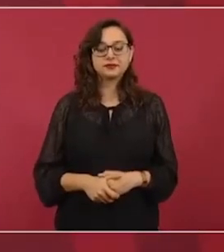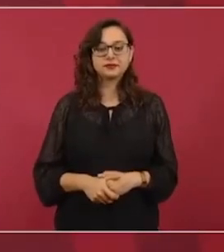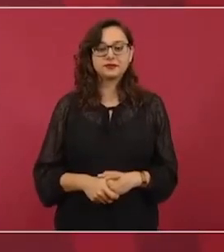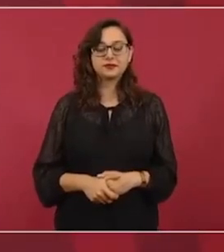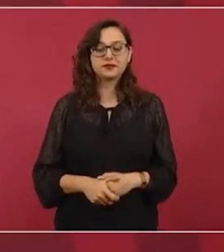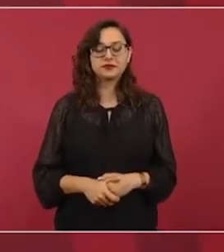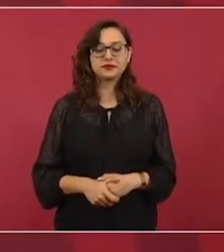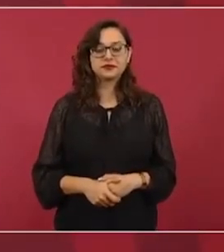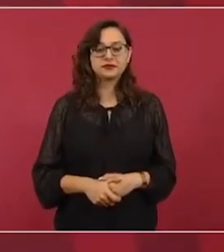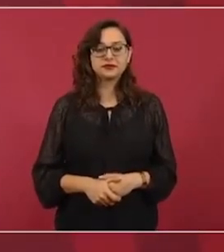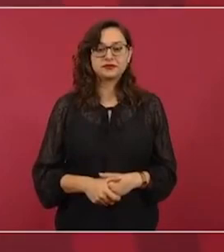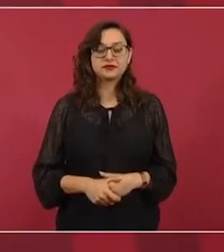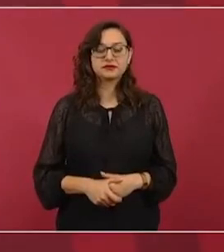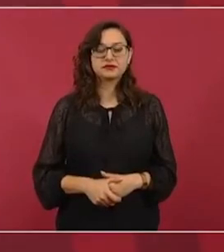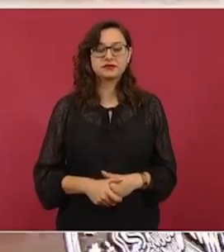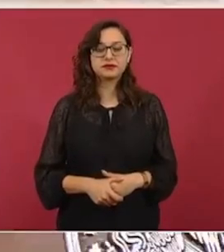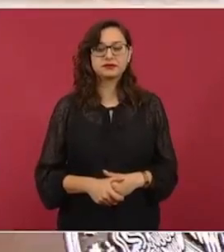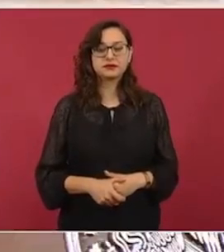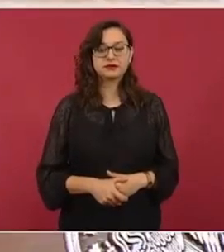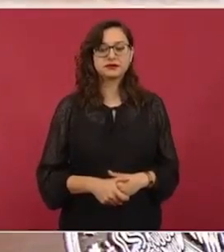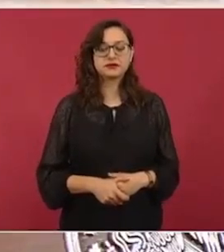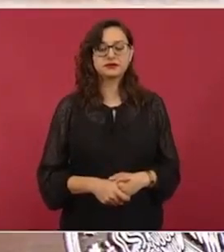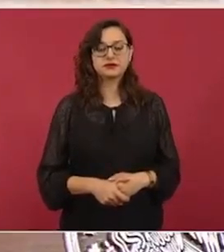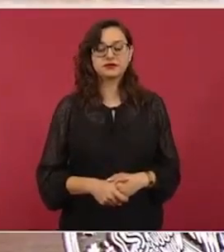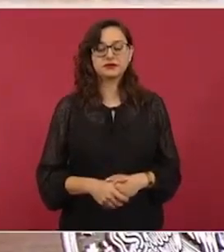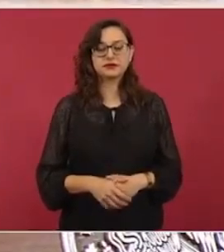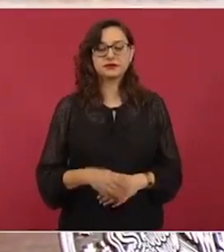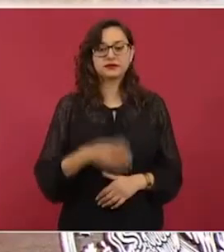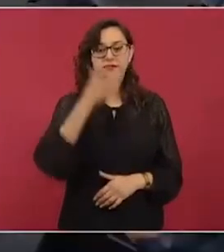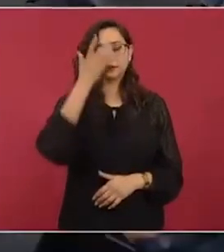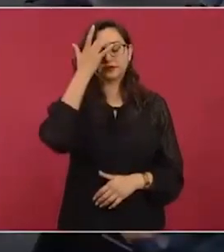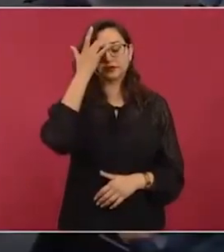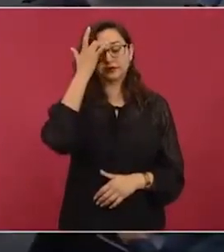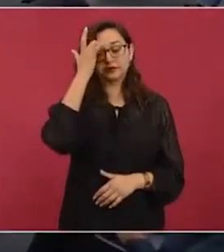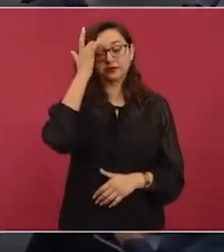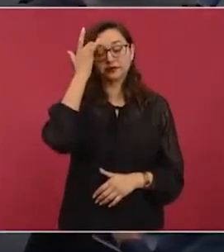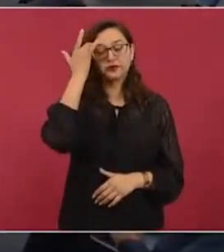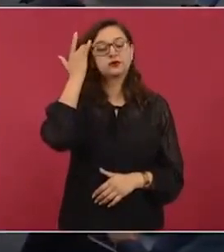en la pandemia,